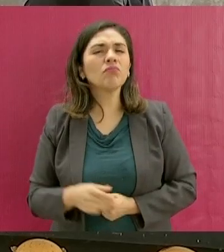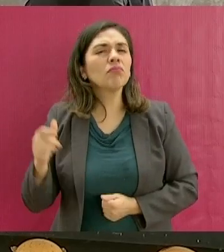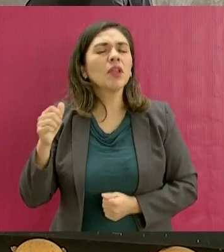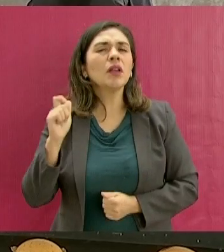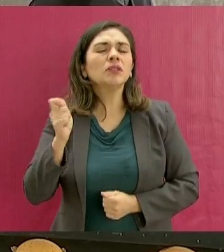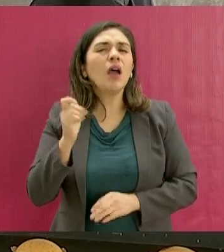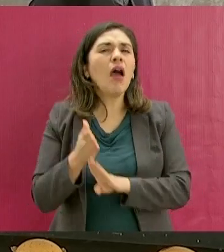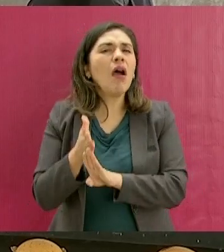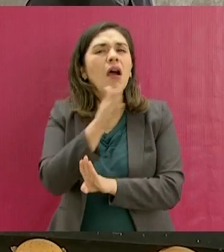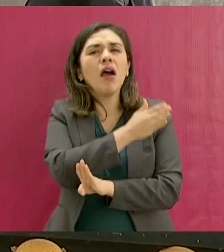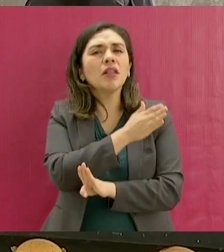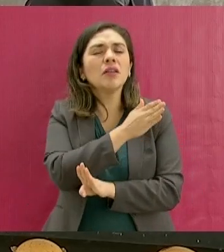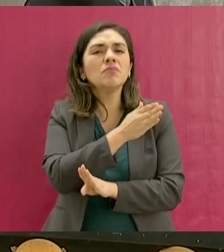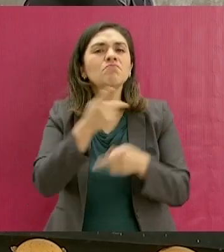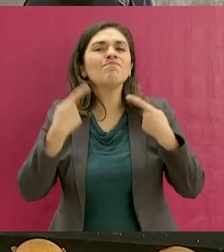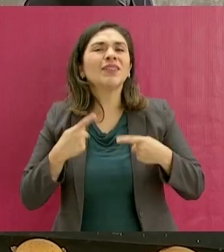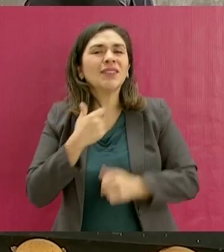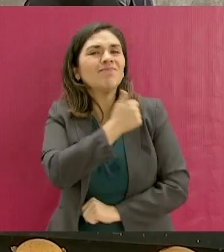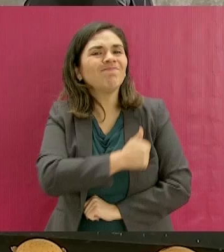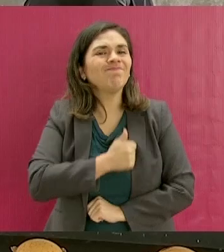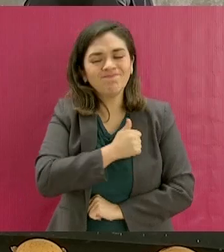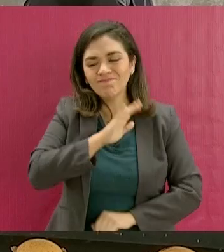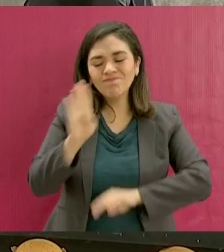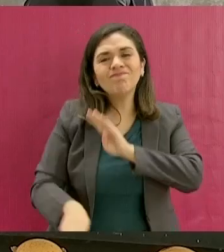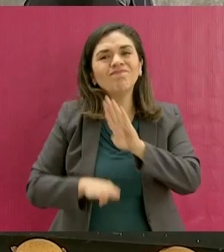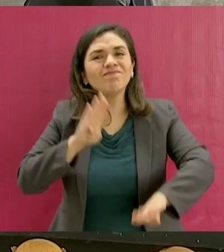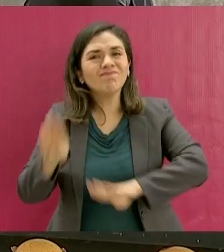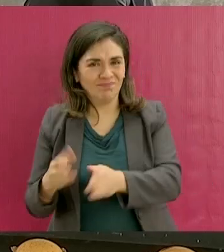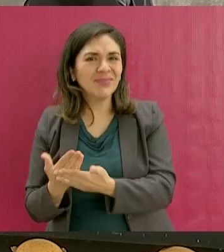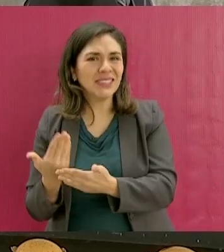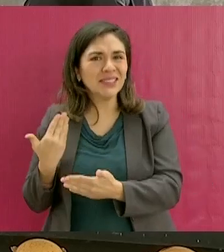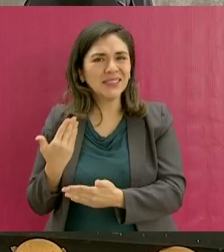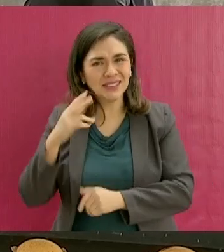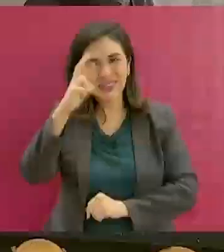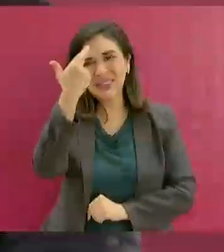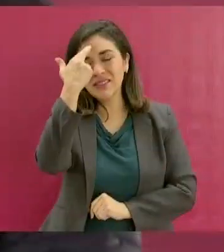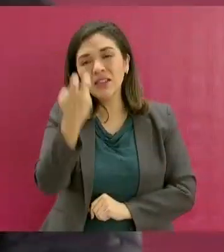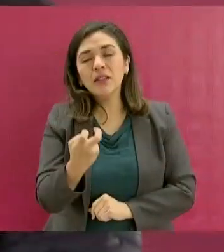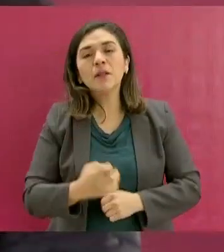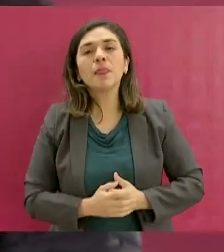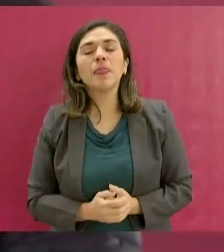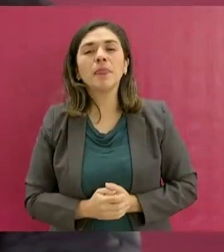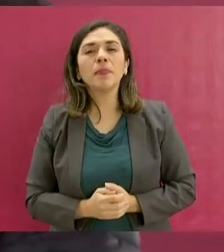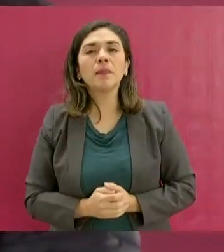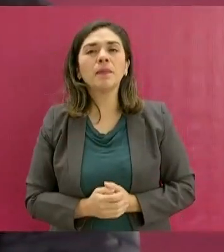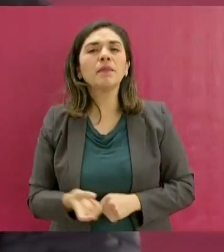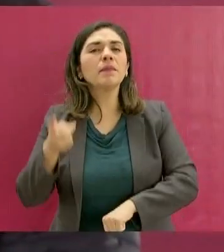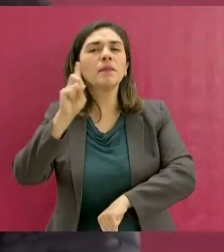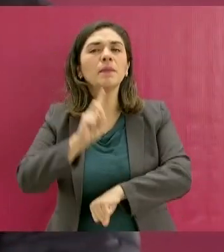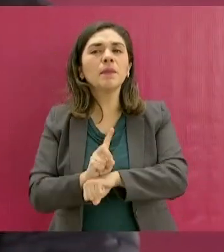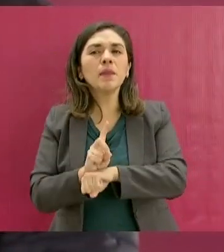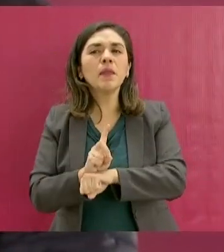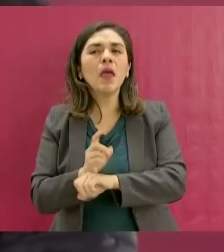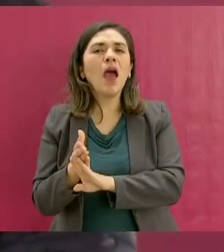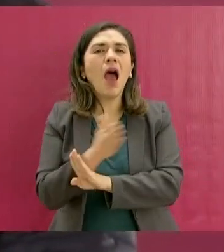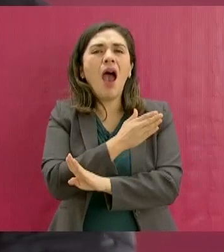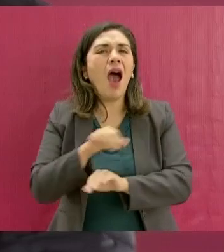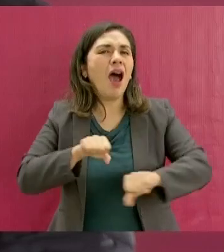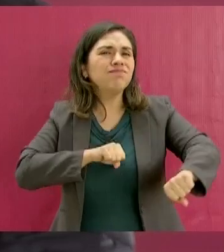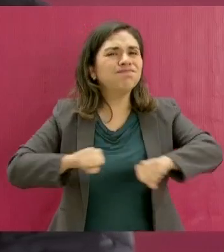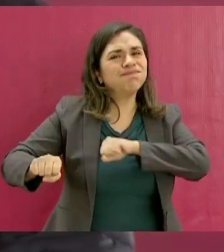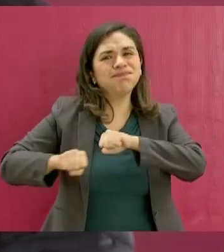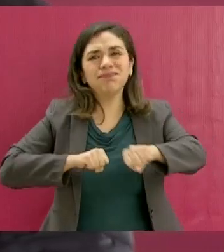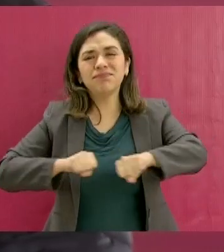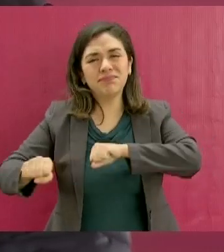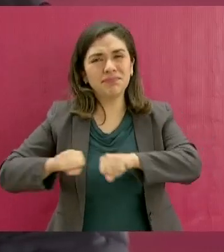perdieron la vida la en los sismos